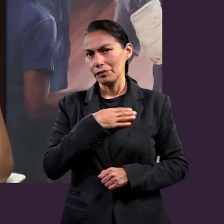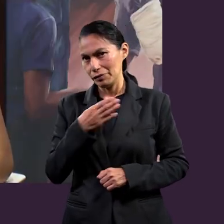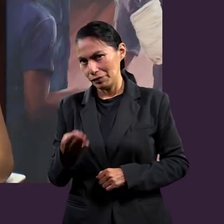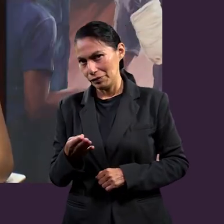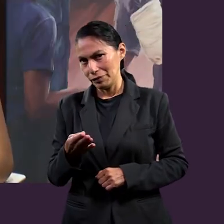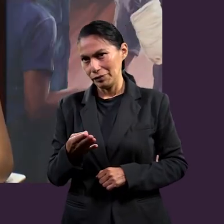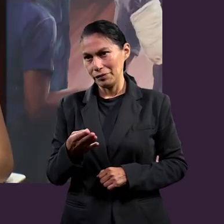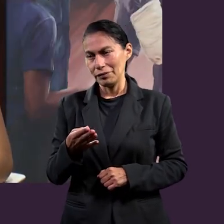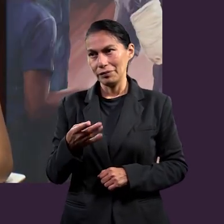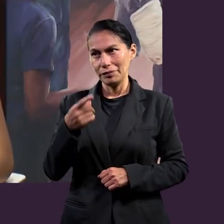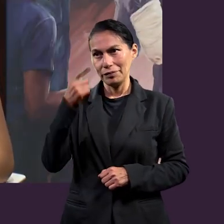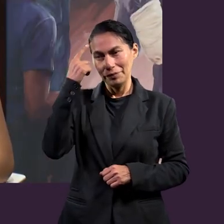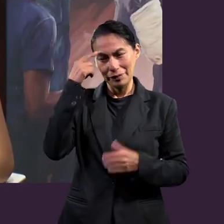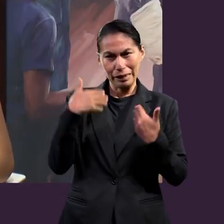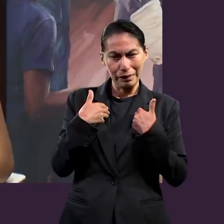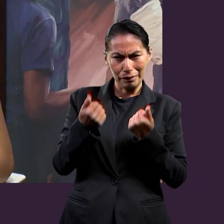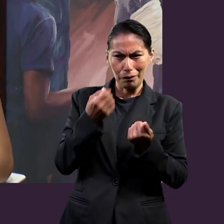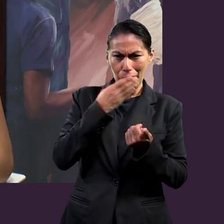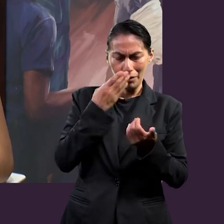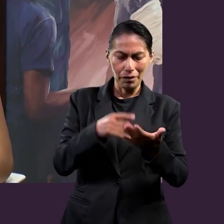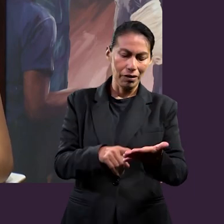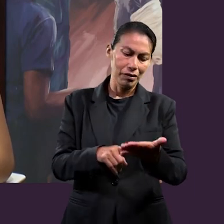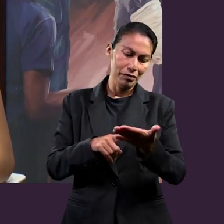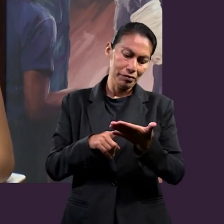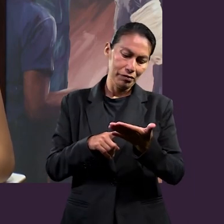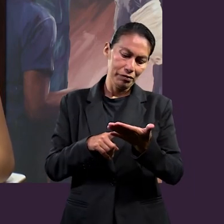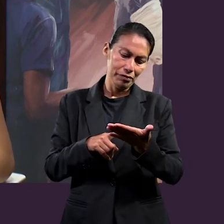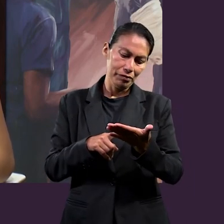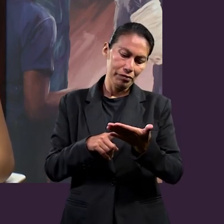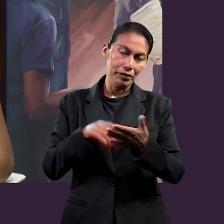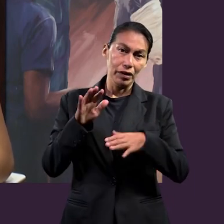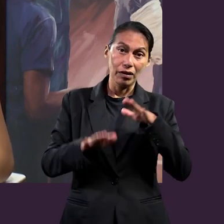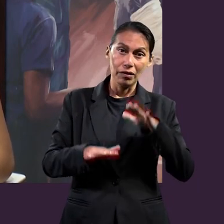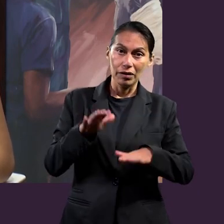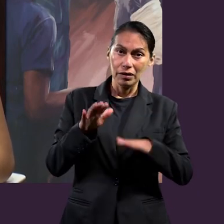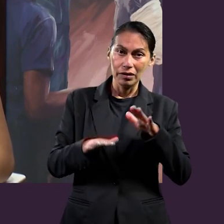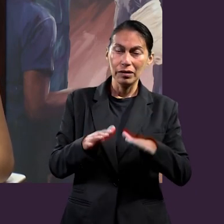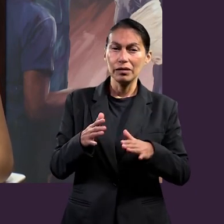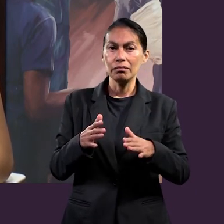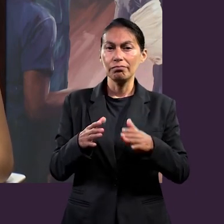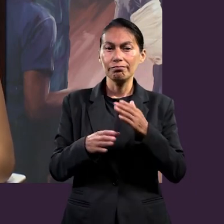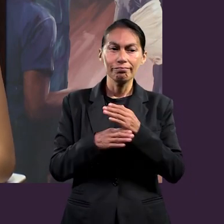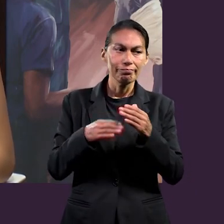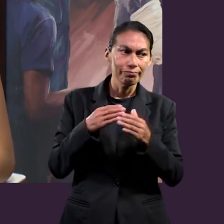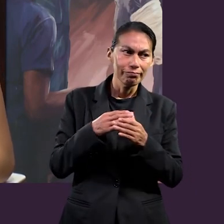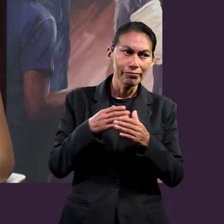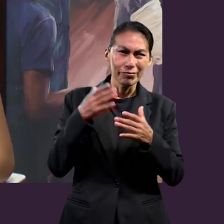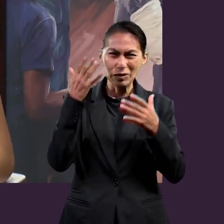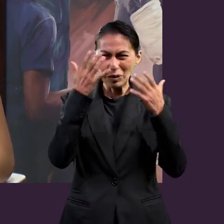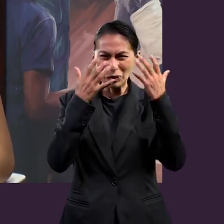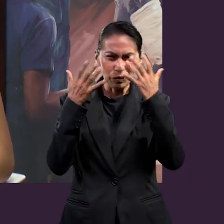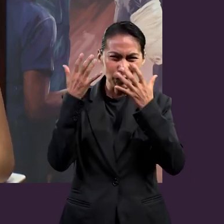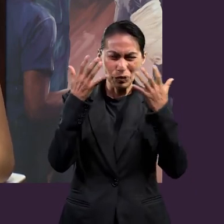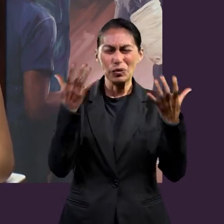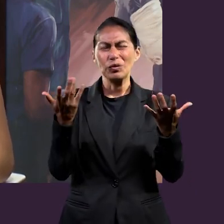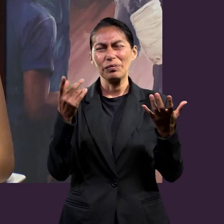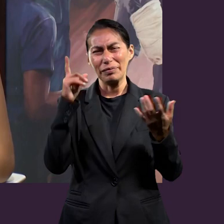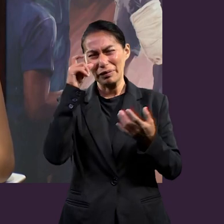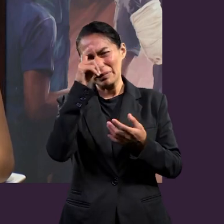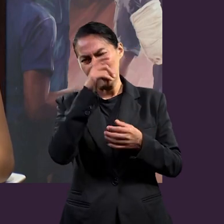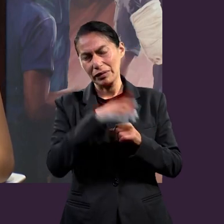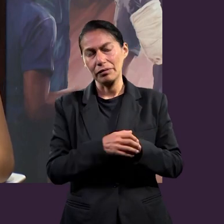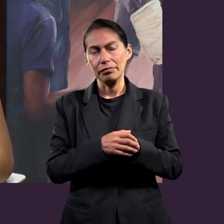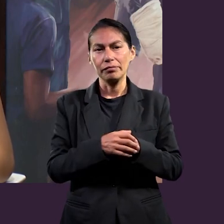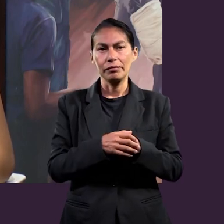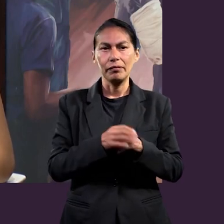Sí, pues para entender, a mí me gustó, pues, ir a la Biblia, ¿no? Porque a veces uno confunde algunas cosas que probablemente los